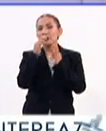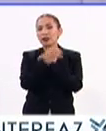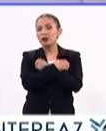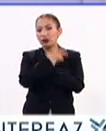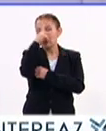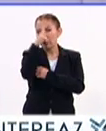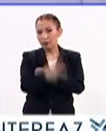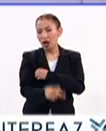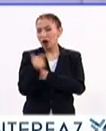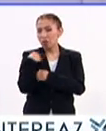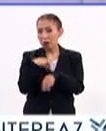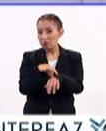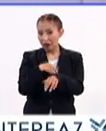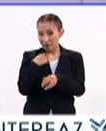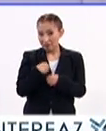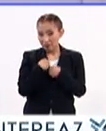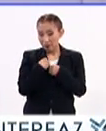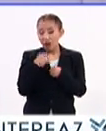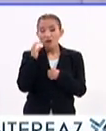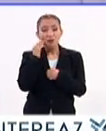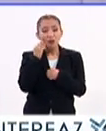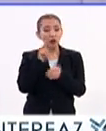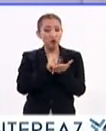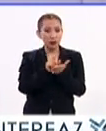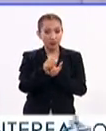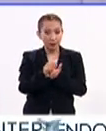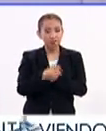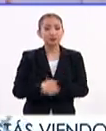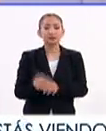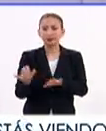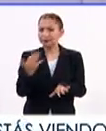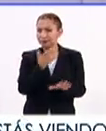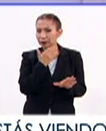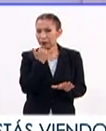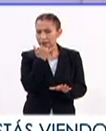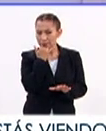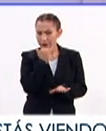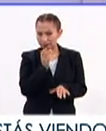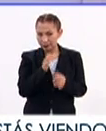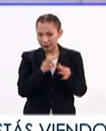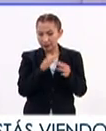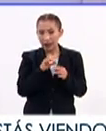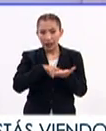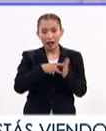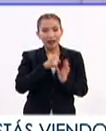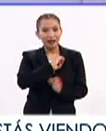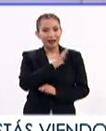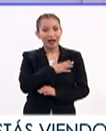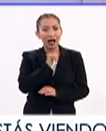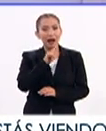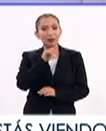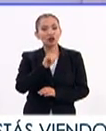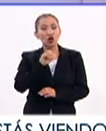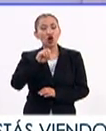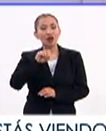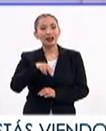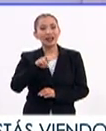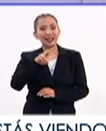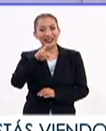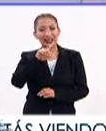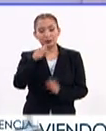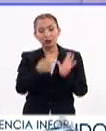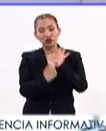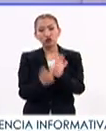Educación de México, completamente en vivo en Facebook y en Twitter. Permítame comentarles que el arquitecto español Alberto Oderis